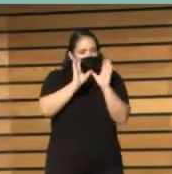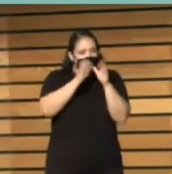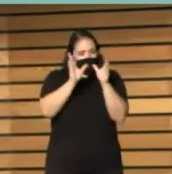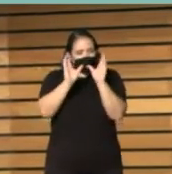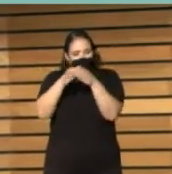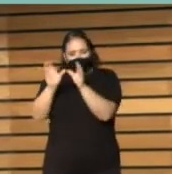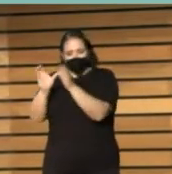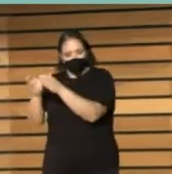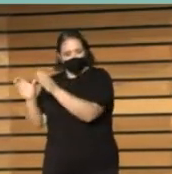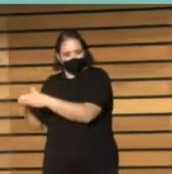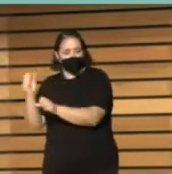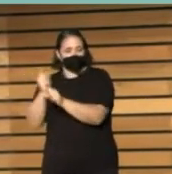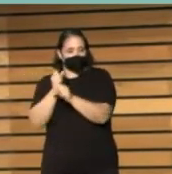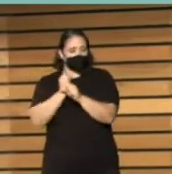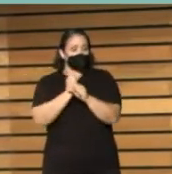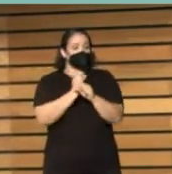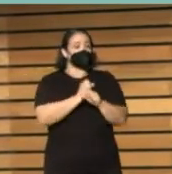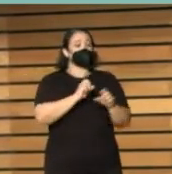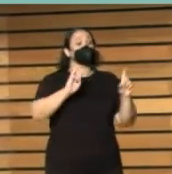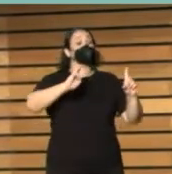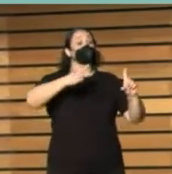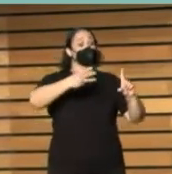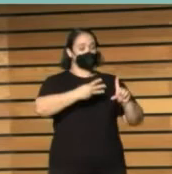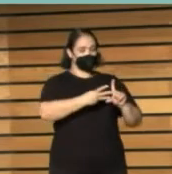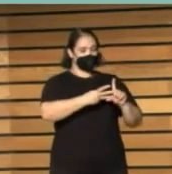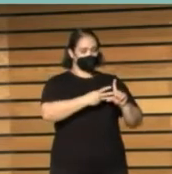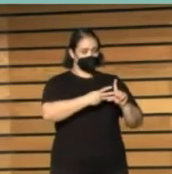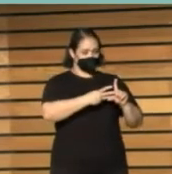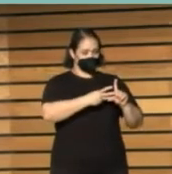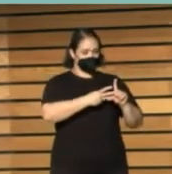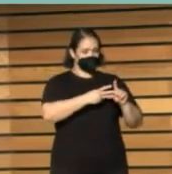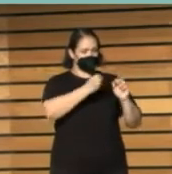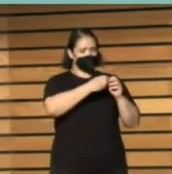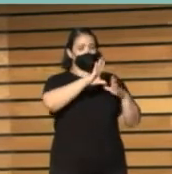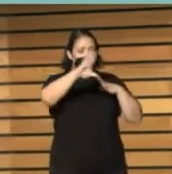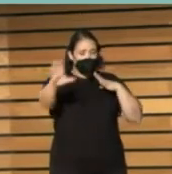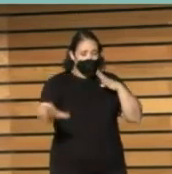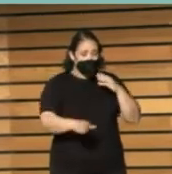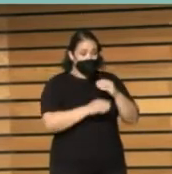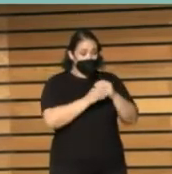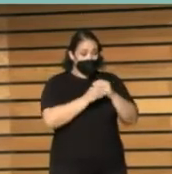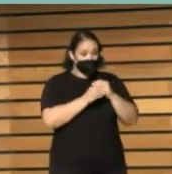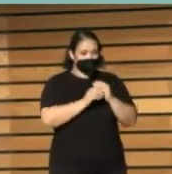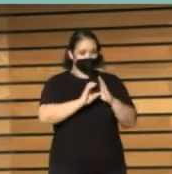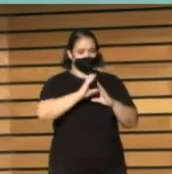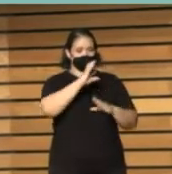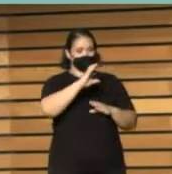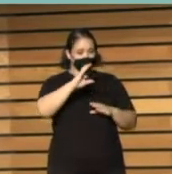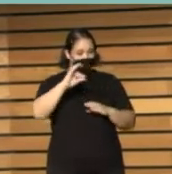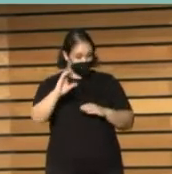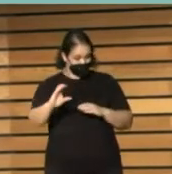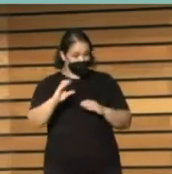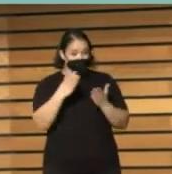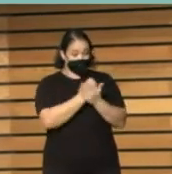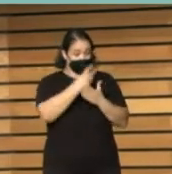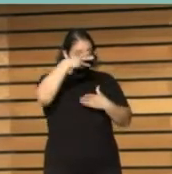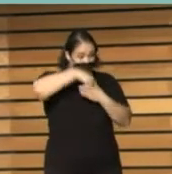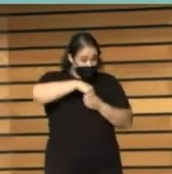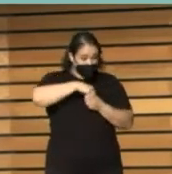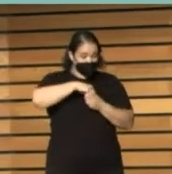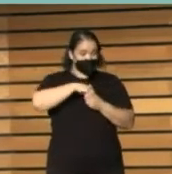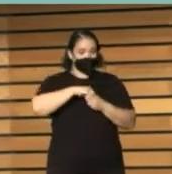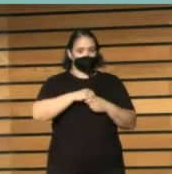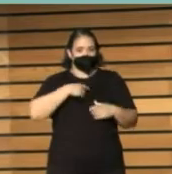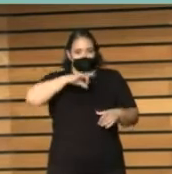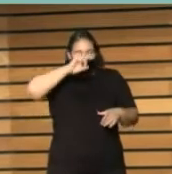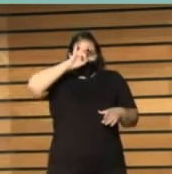de trabajo está en la web del CCB y hay cantidad de materiales y de recursos que, de verdad, a mí me ha